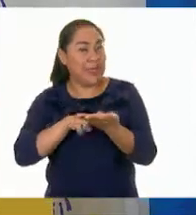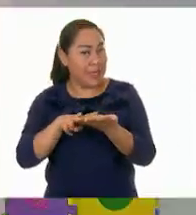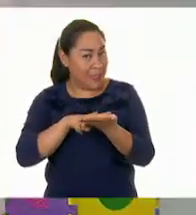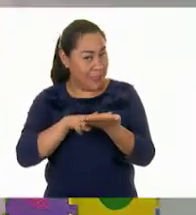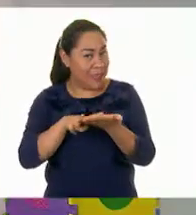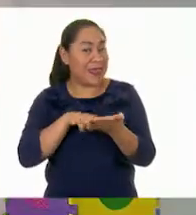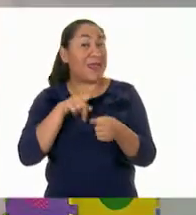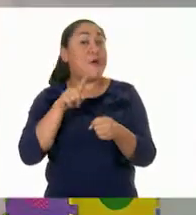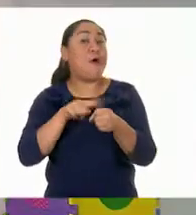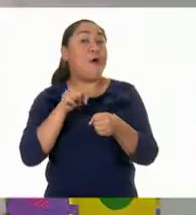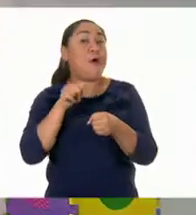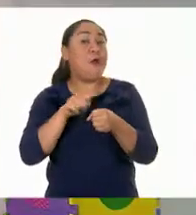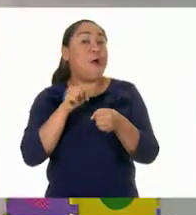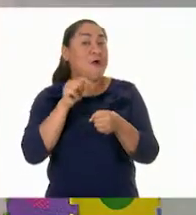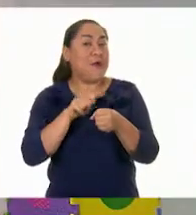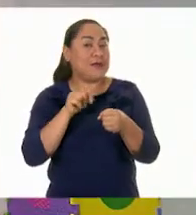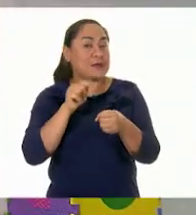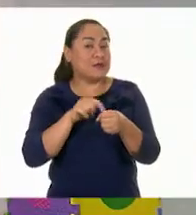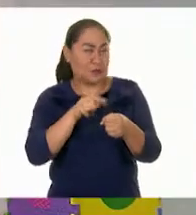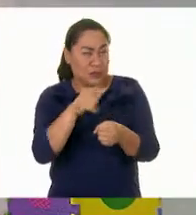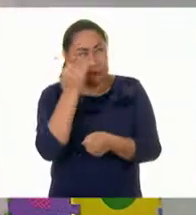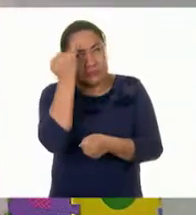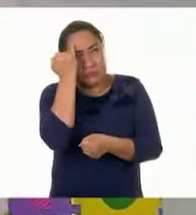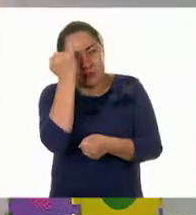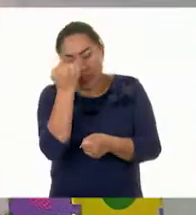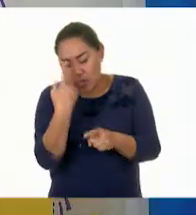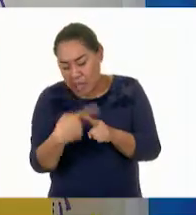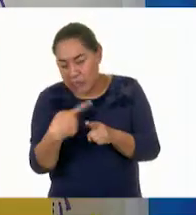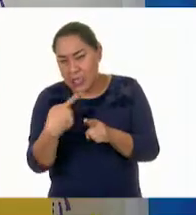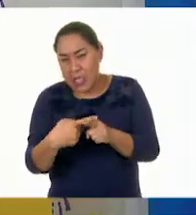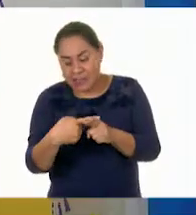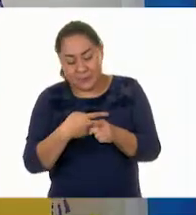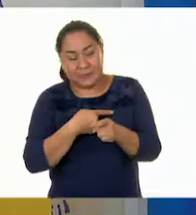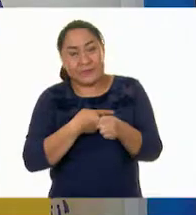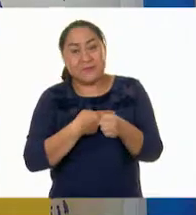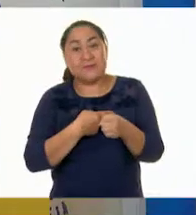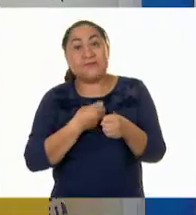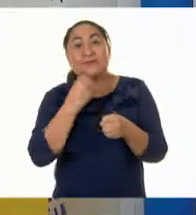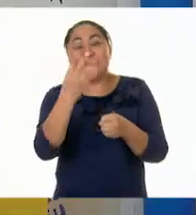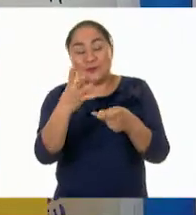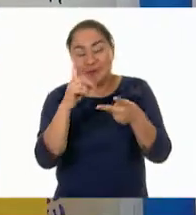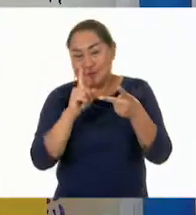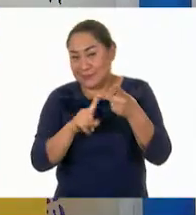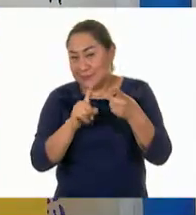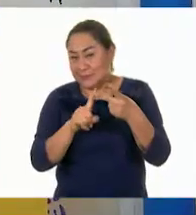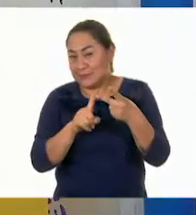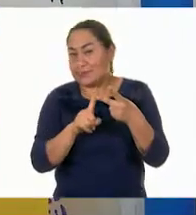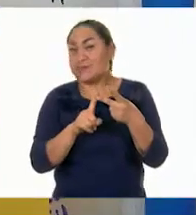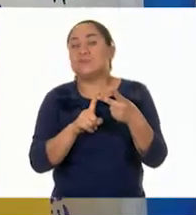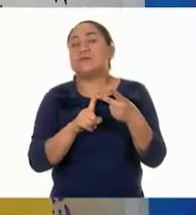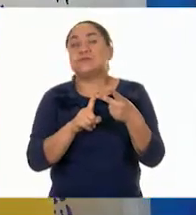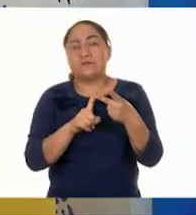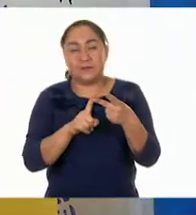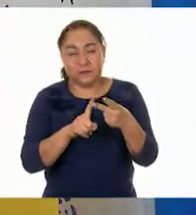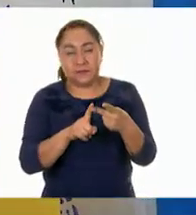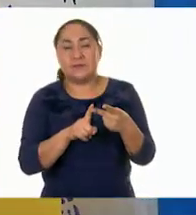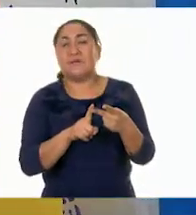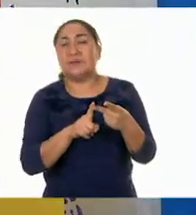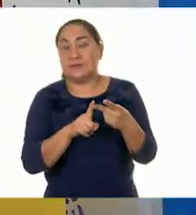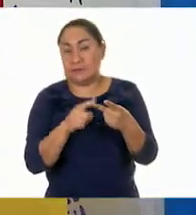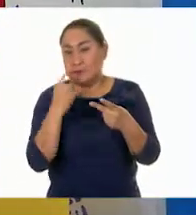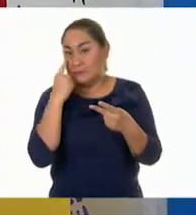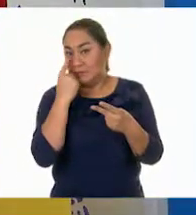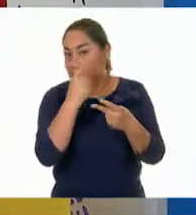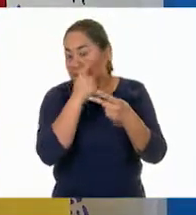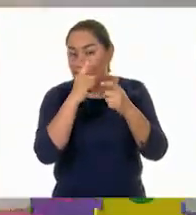de color verde. De acuerdo, vayan imaginando. Segunda pista. Tiene unos ojos muy